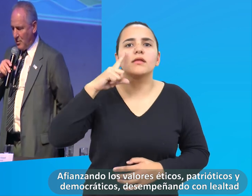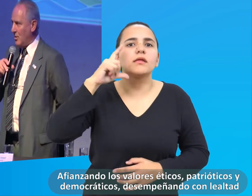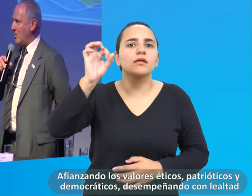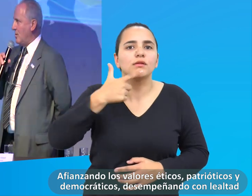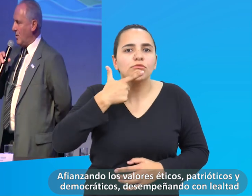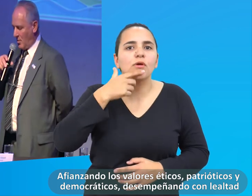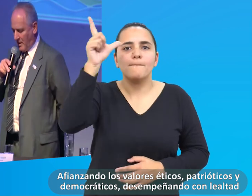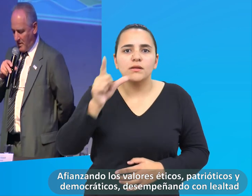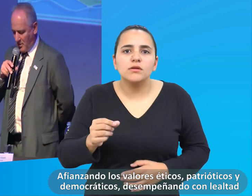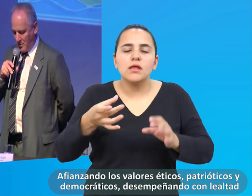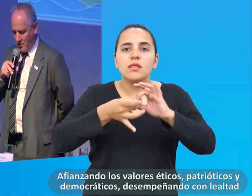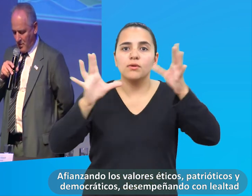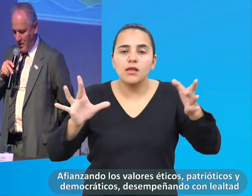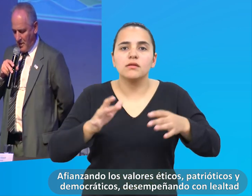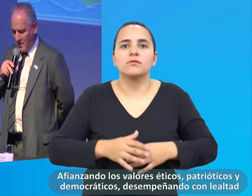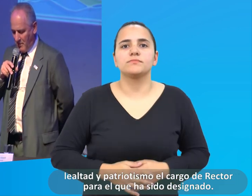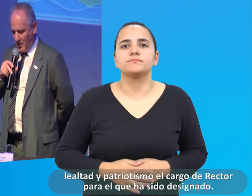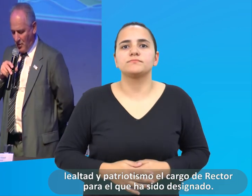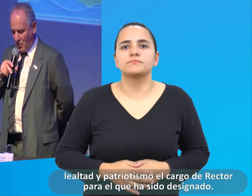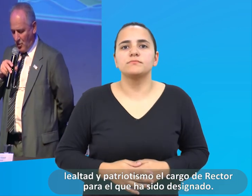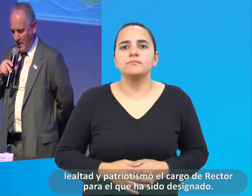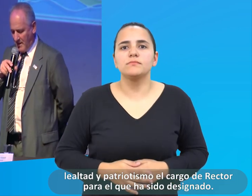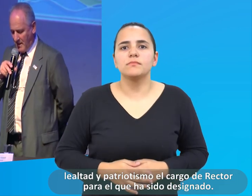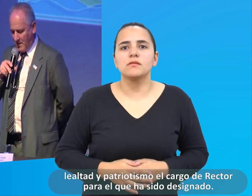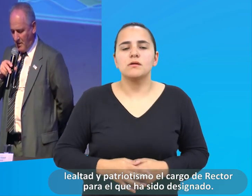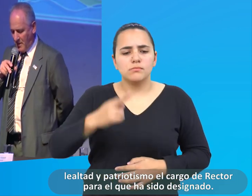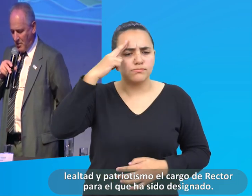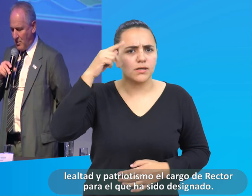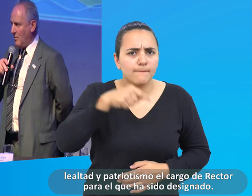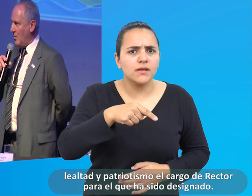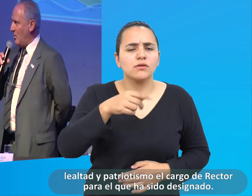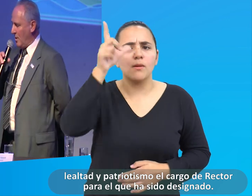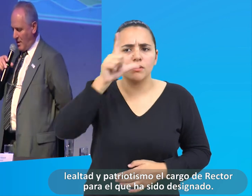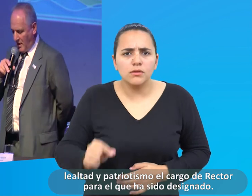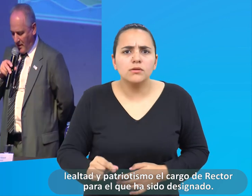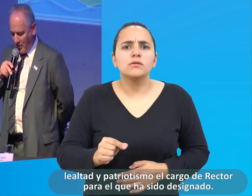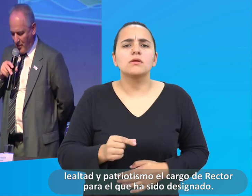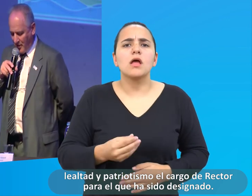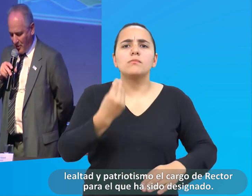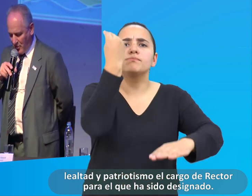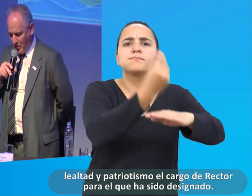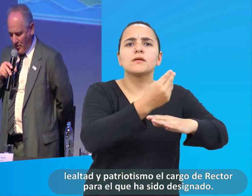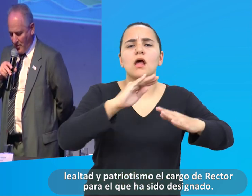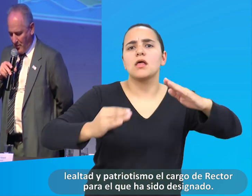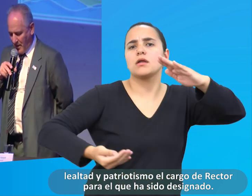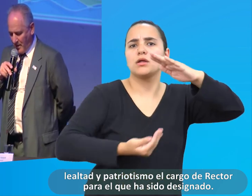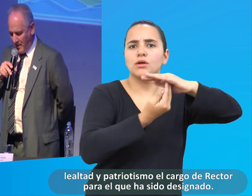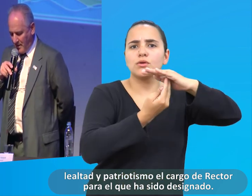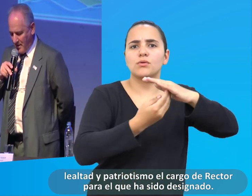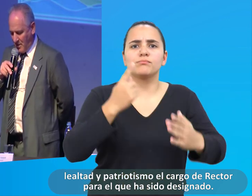patrióticos y democráticos, desempeñando con lealtad y patriotismo el cargo de rector